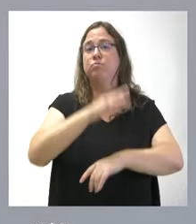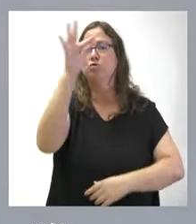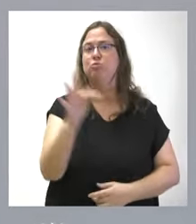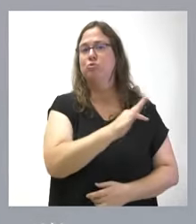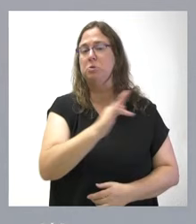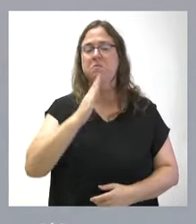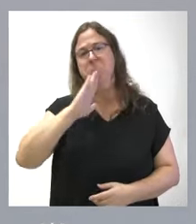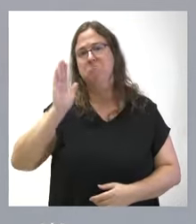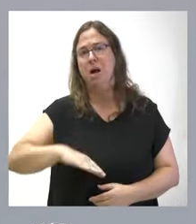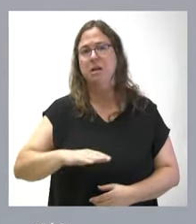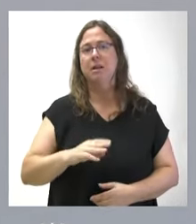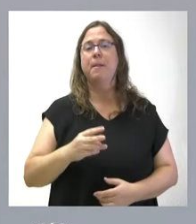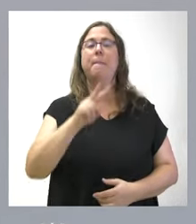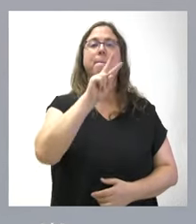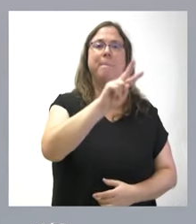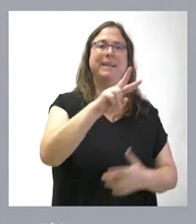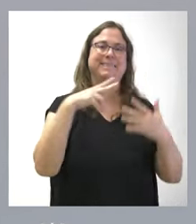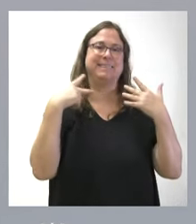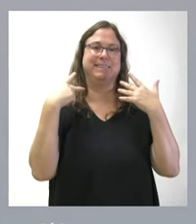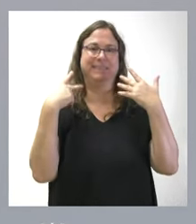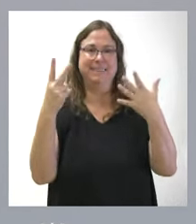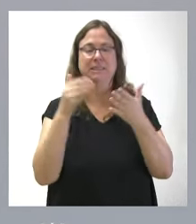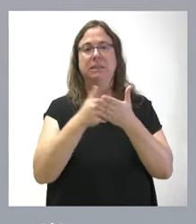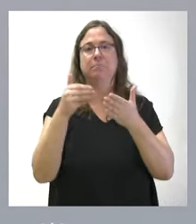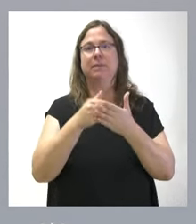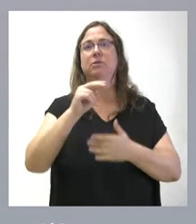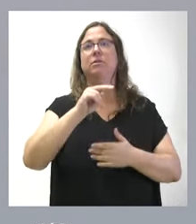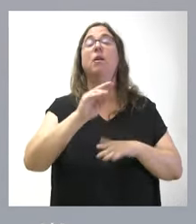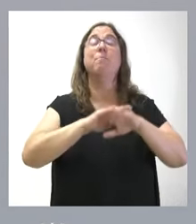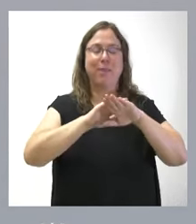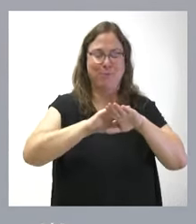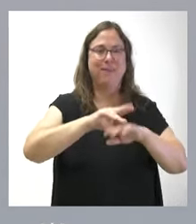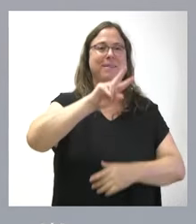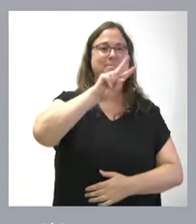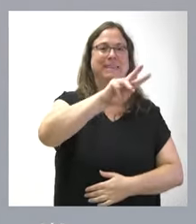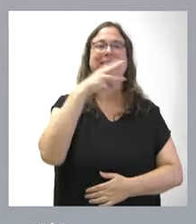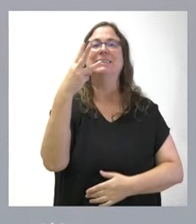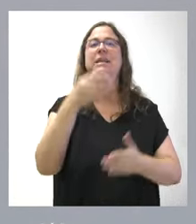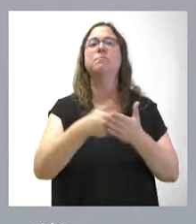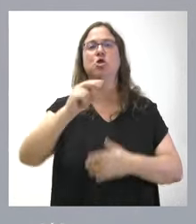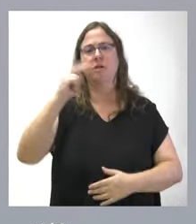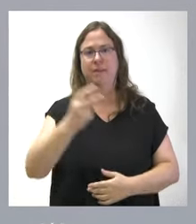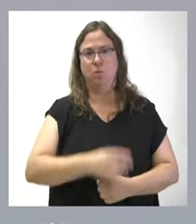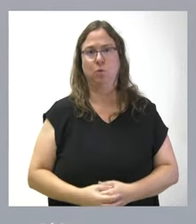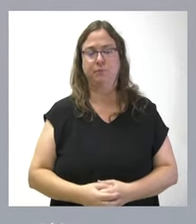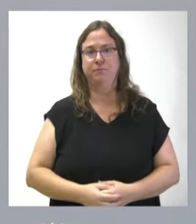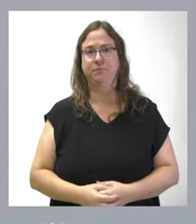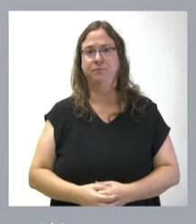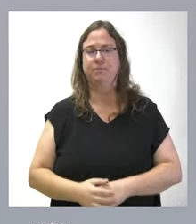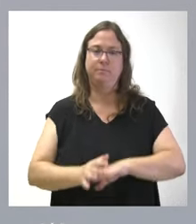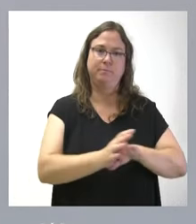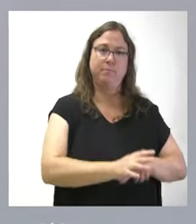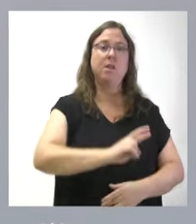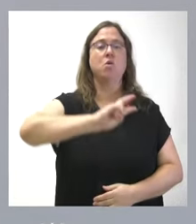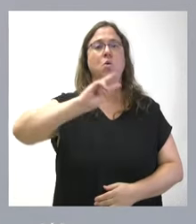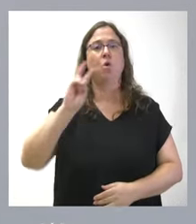muy próximo a los 23 millones de euros. En otro ámbito, y